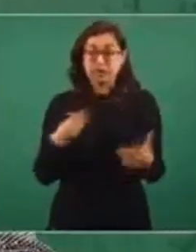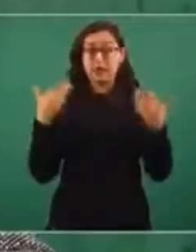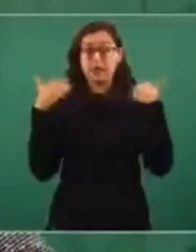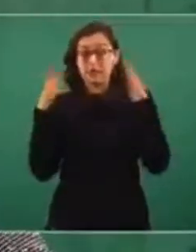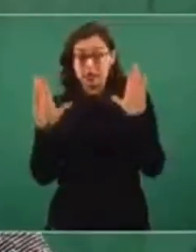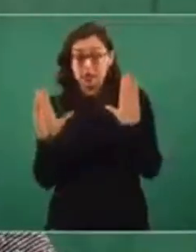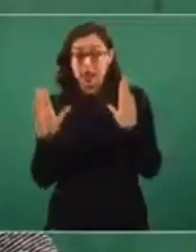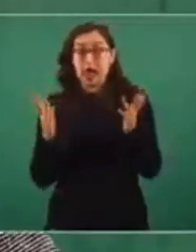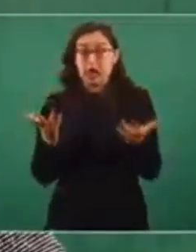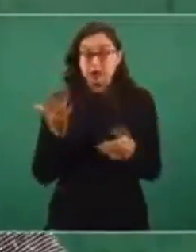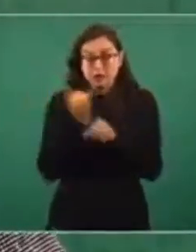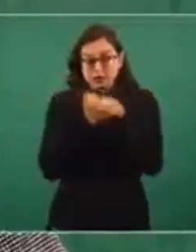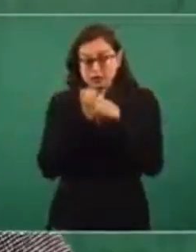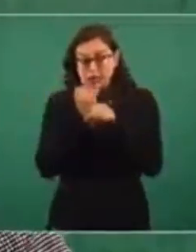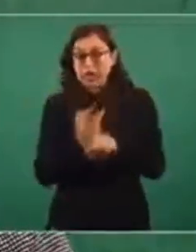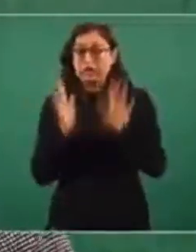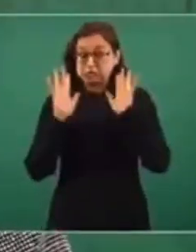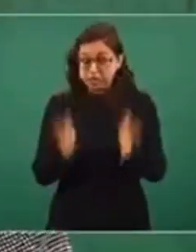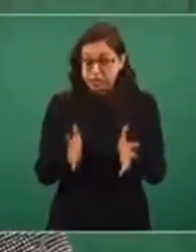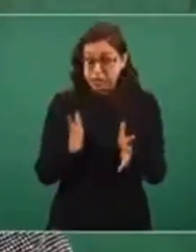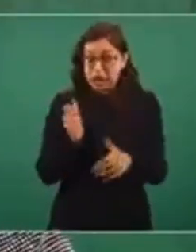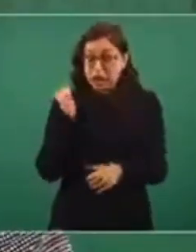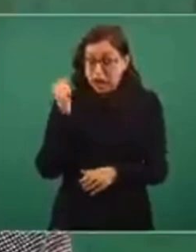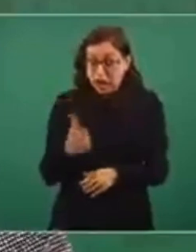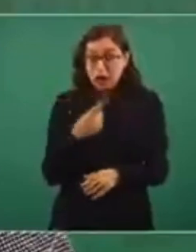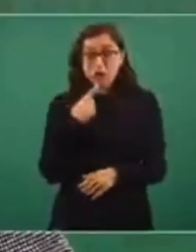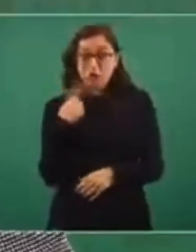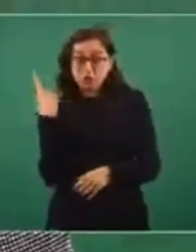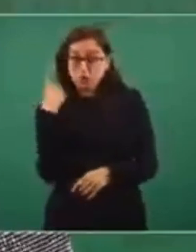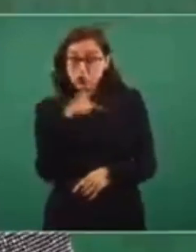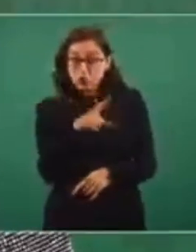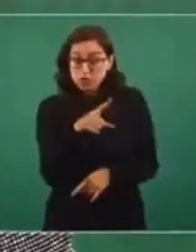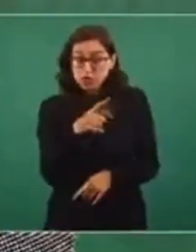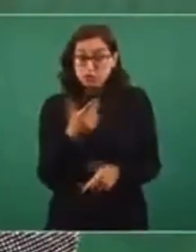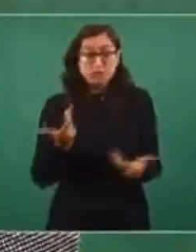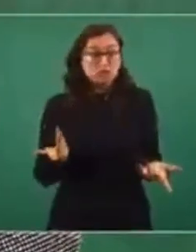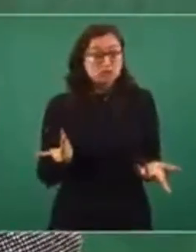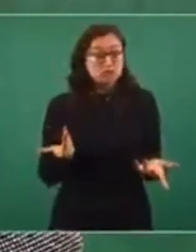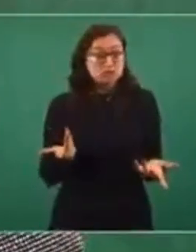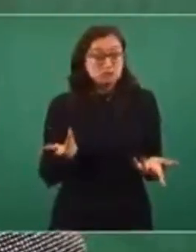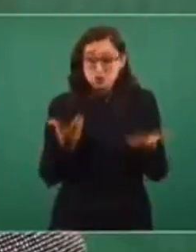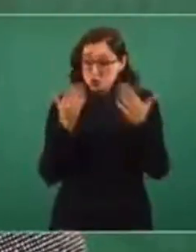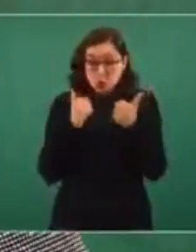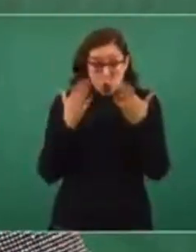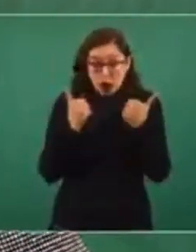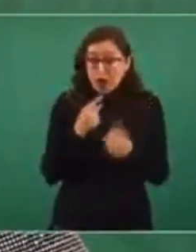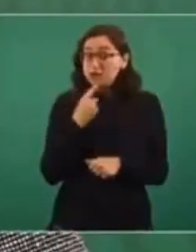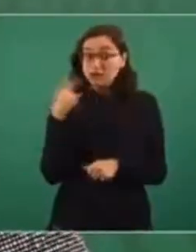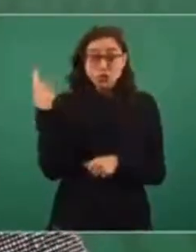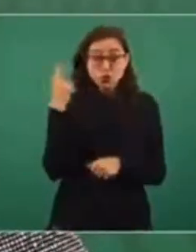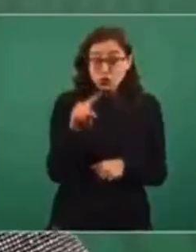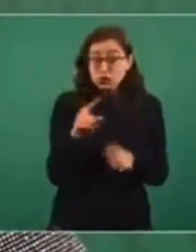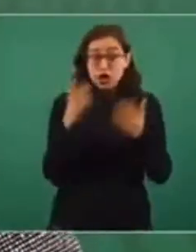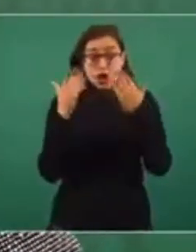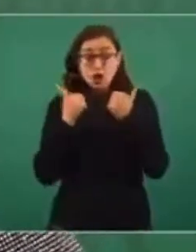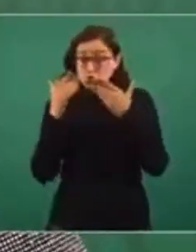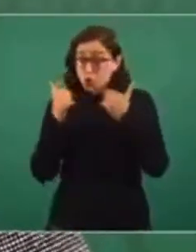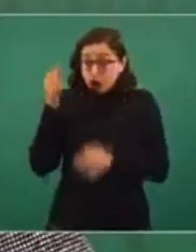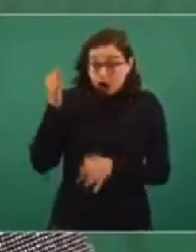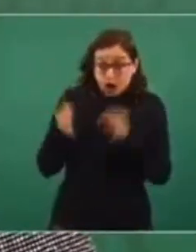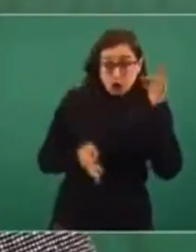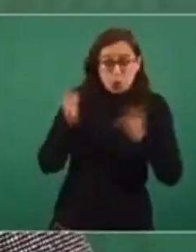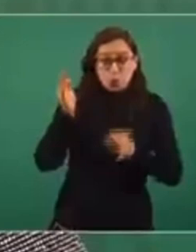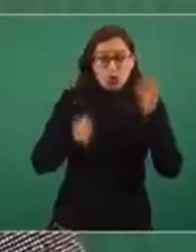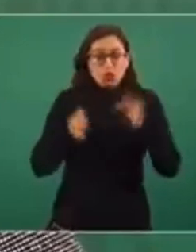hay o no hay una denuncia formal. De otra suerte, y yo de verdad, con todo respeto, creo que la presunción de inocencia